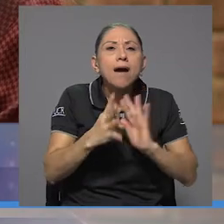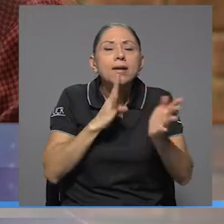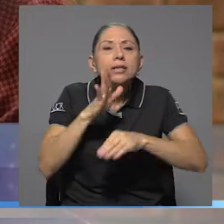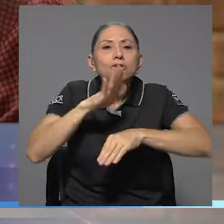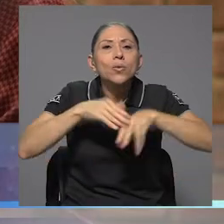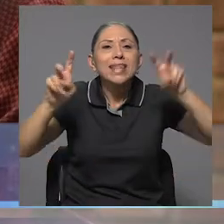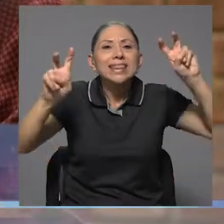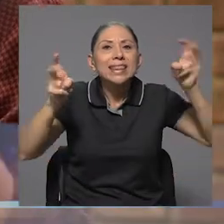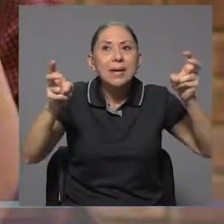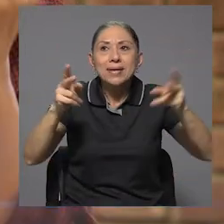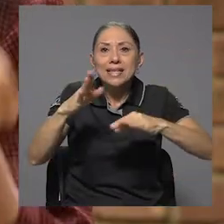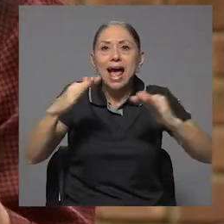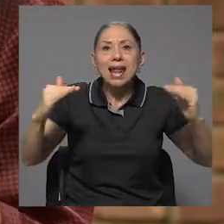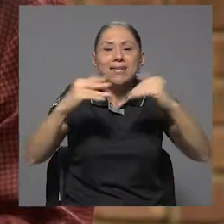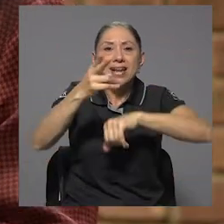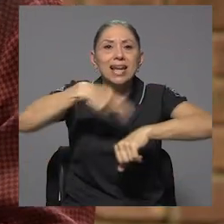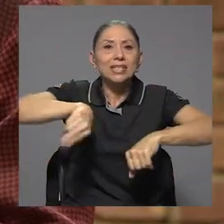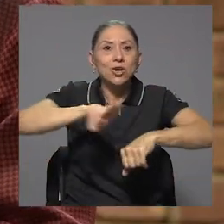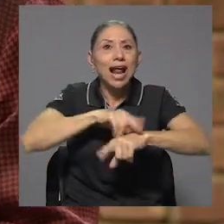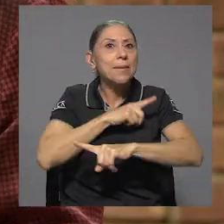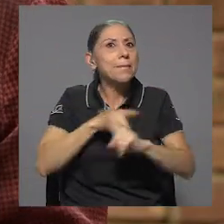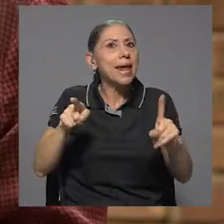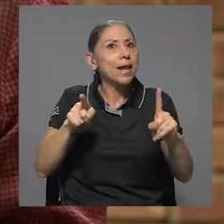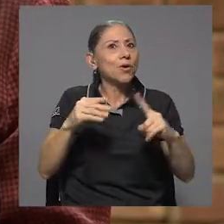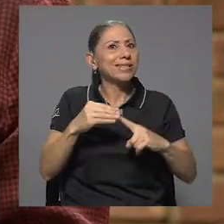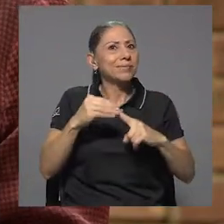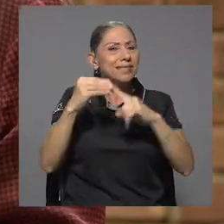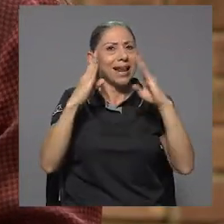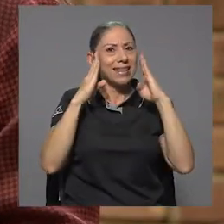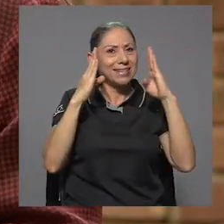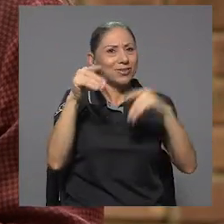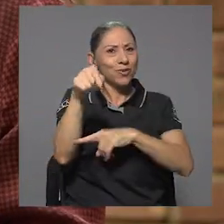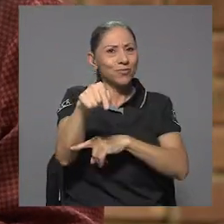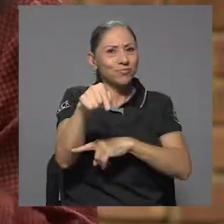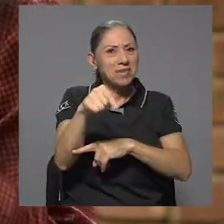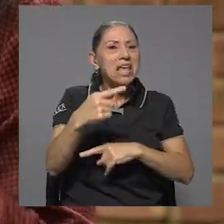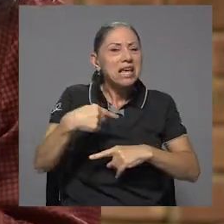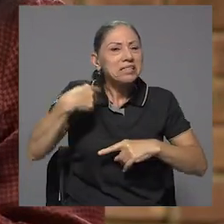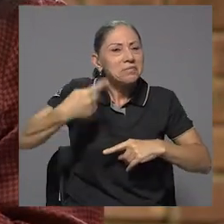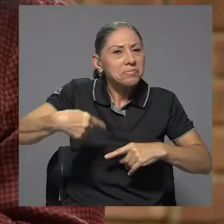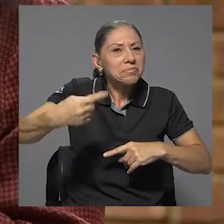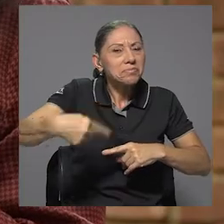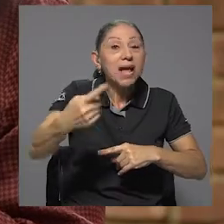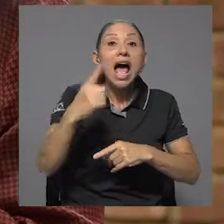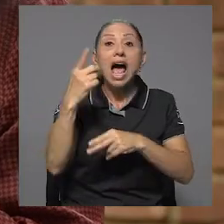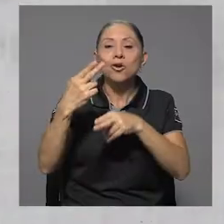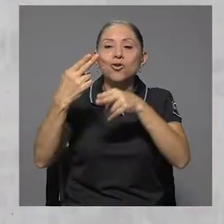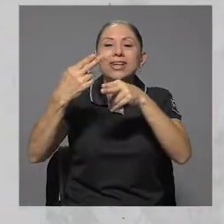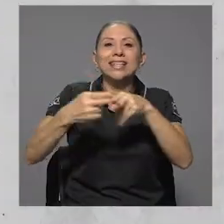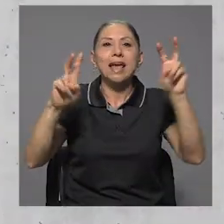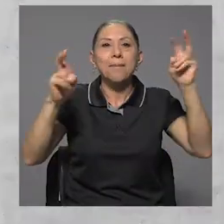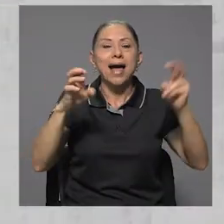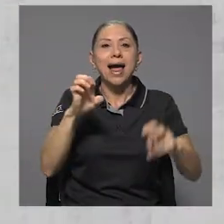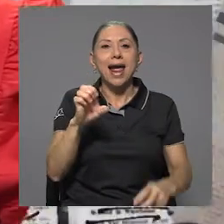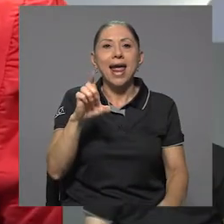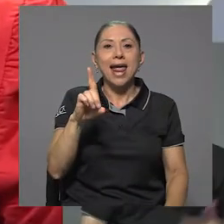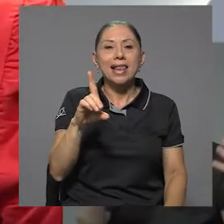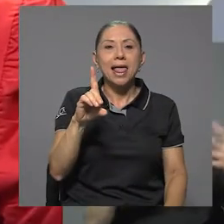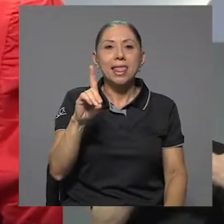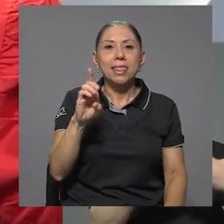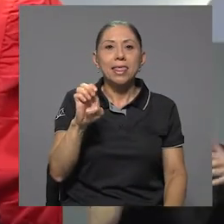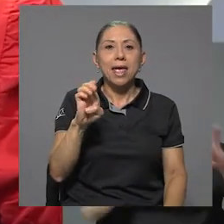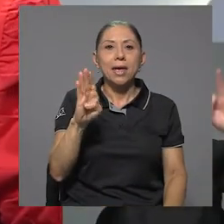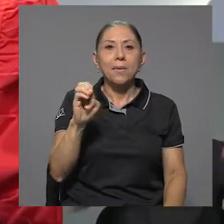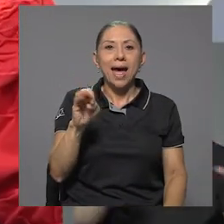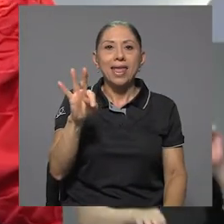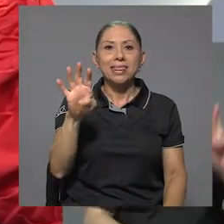que han tenido especial atención en los programas, y luego así cada una de las secciones, hay una sección que se llama el debate, que ahí justamente es